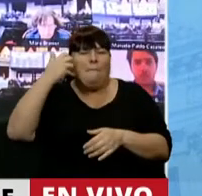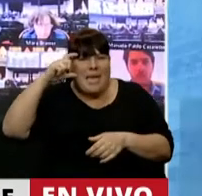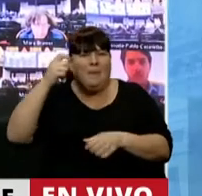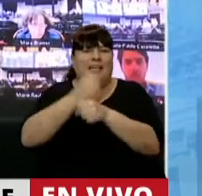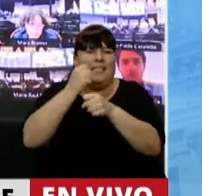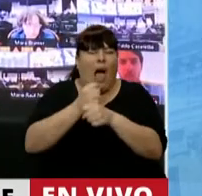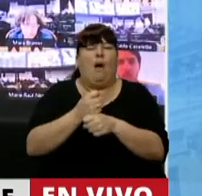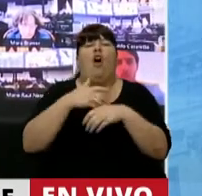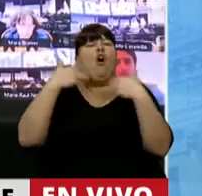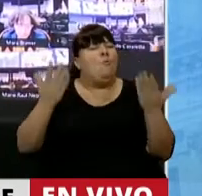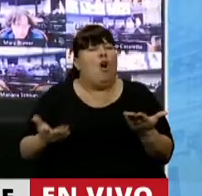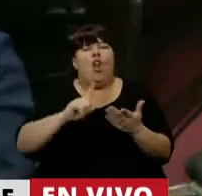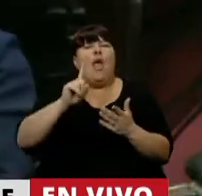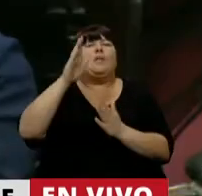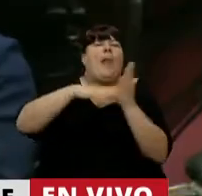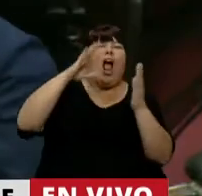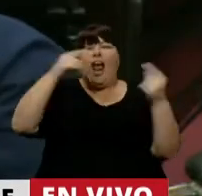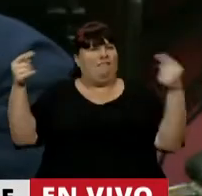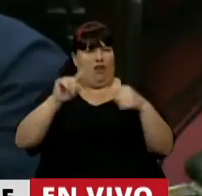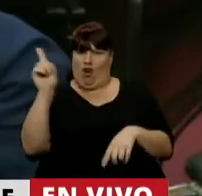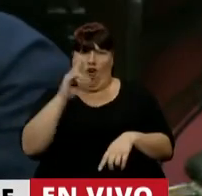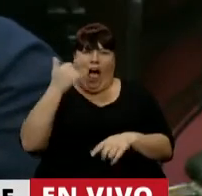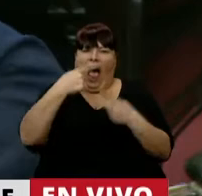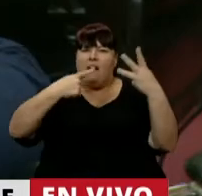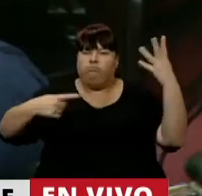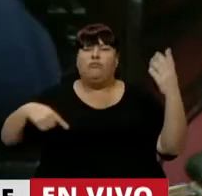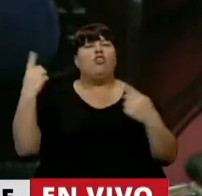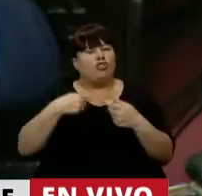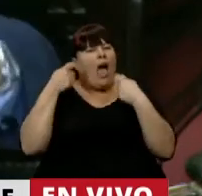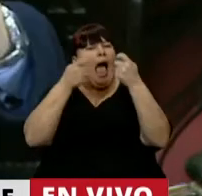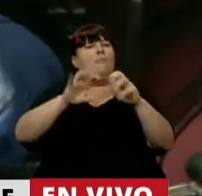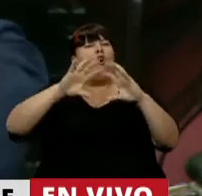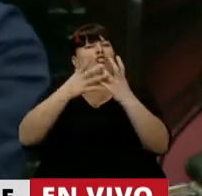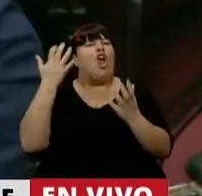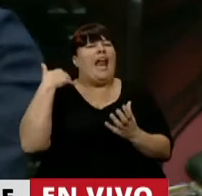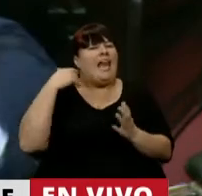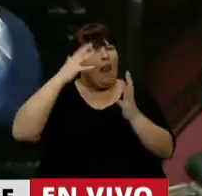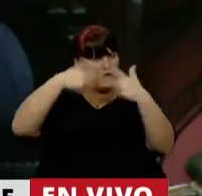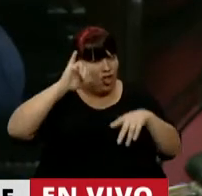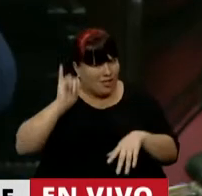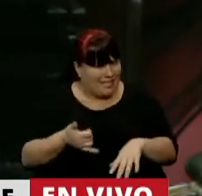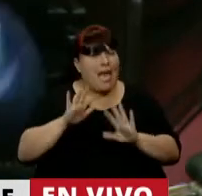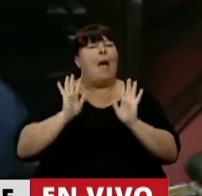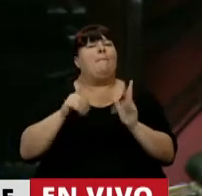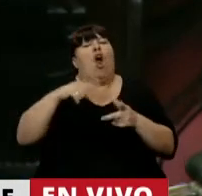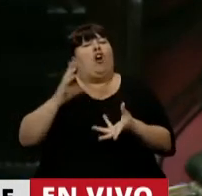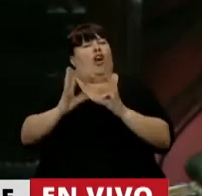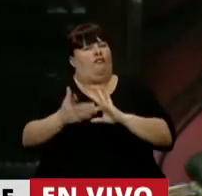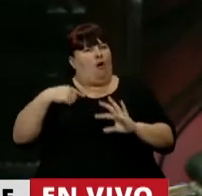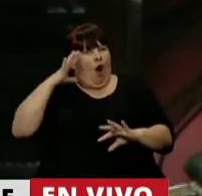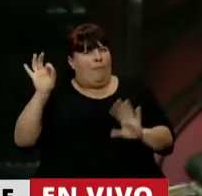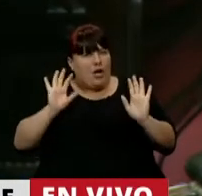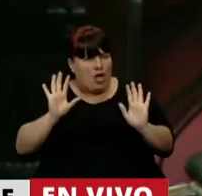economía primarizada. Por eso no es un blanco y negro. Nosotros vamos a acompañar en general este proyecto, pero lo hacemos desde otro lugar,